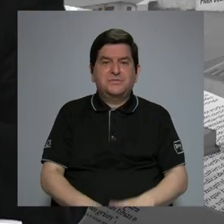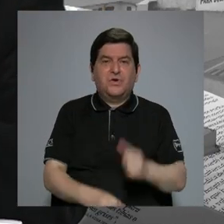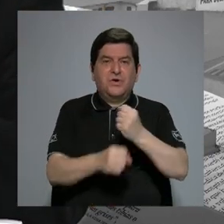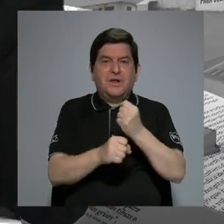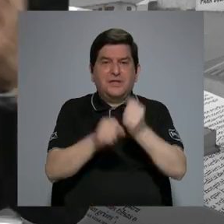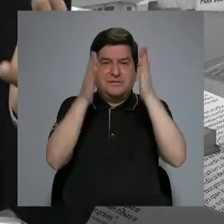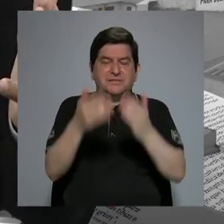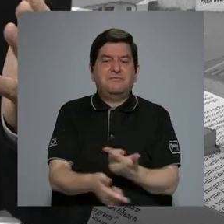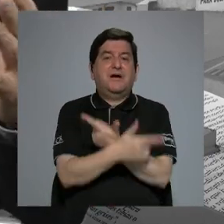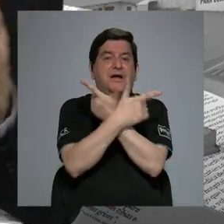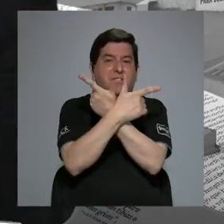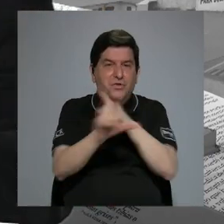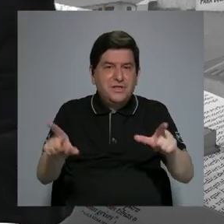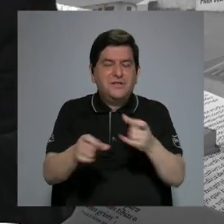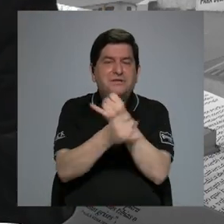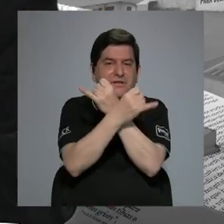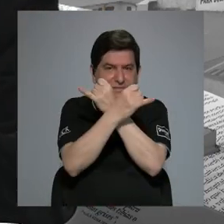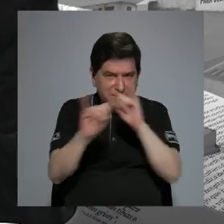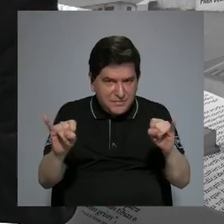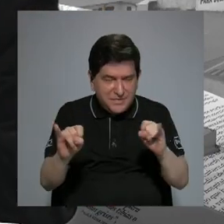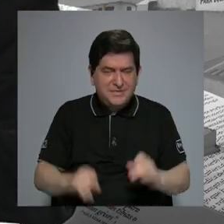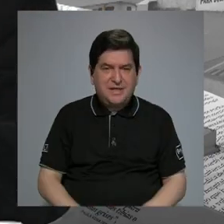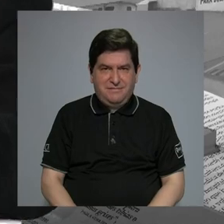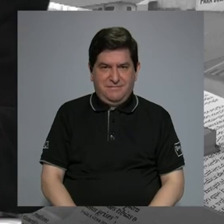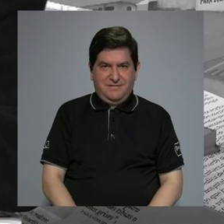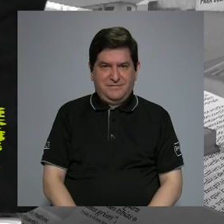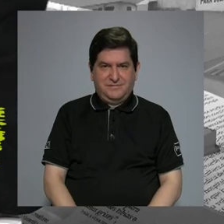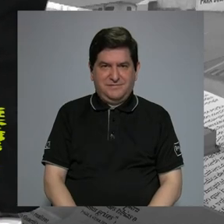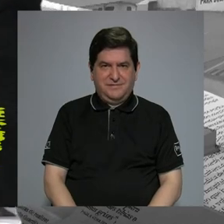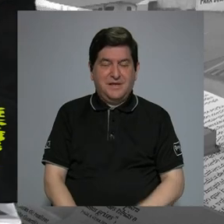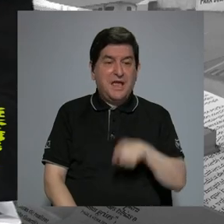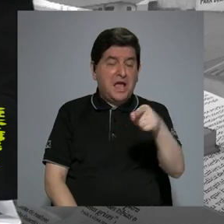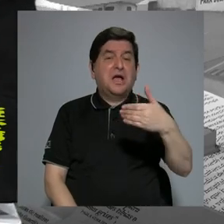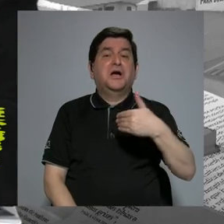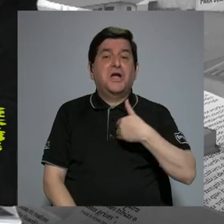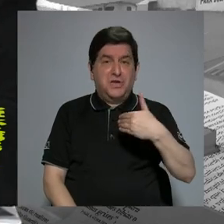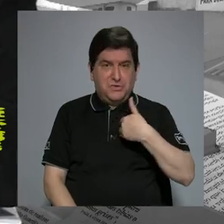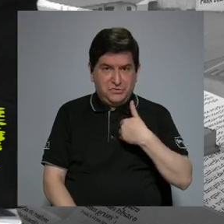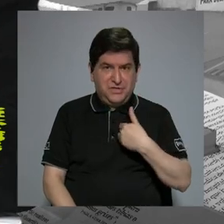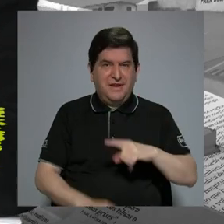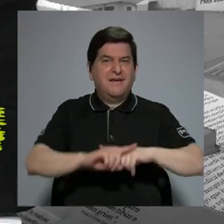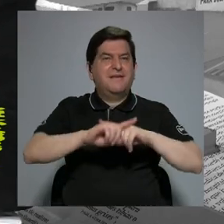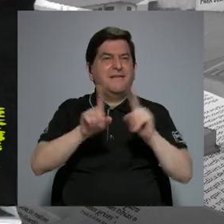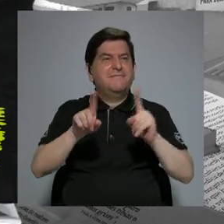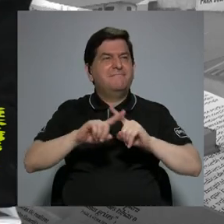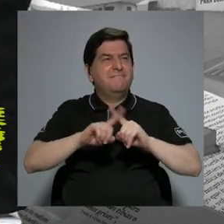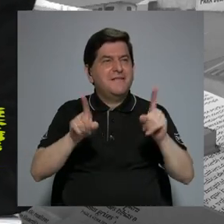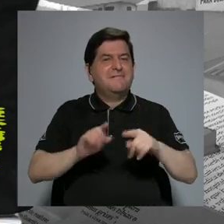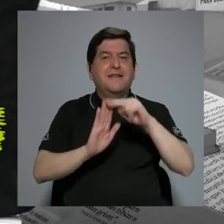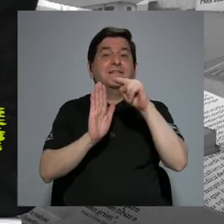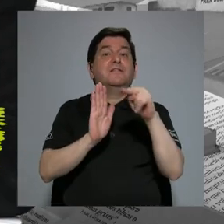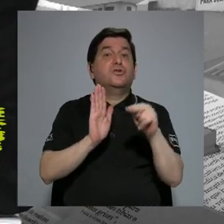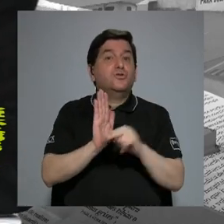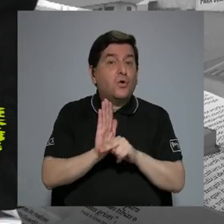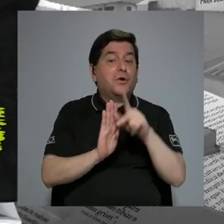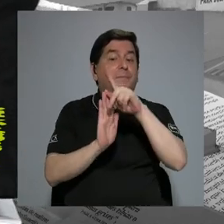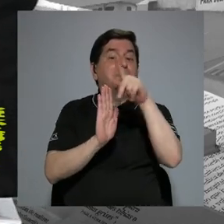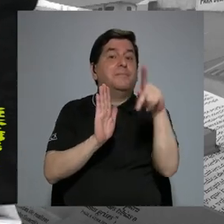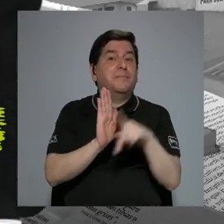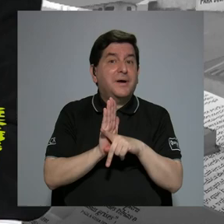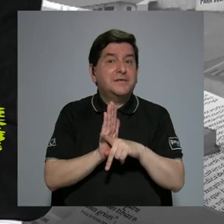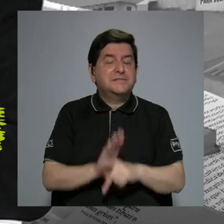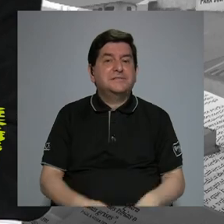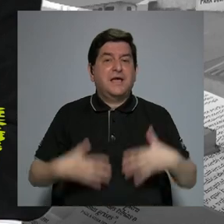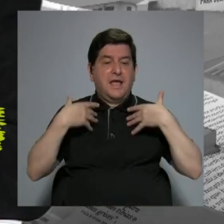independientes, los que están solos, tengan una serie de normas y principios en